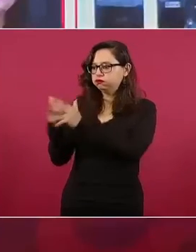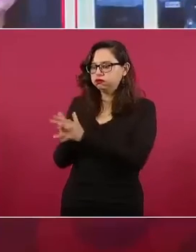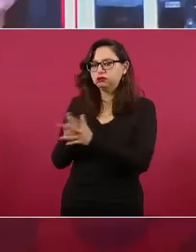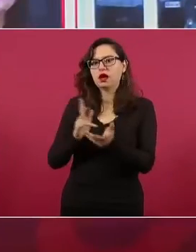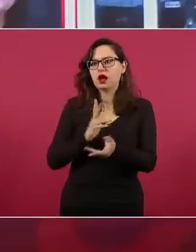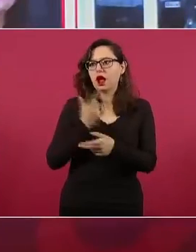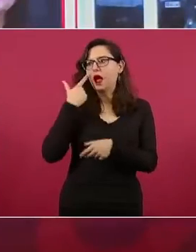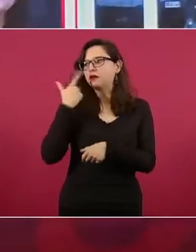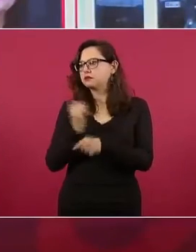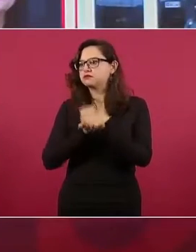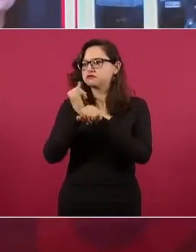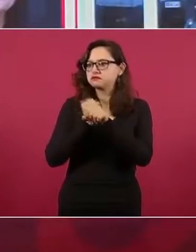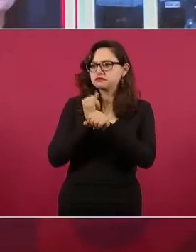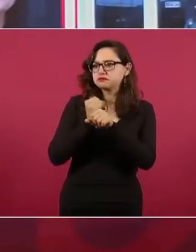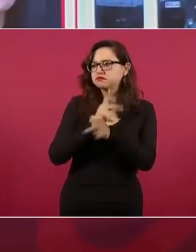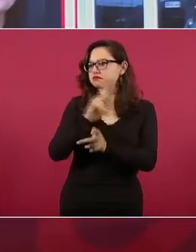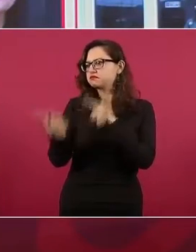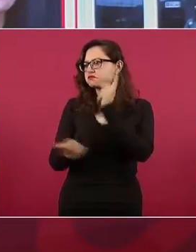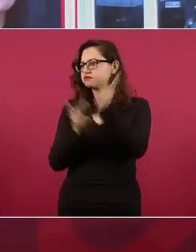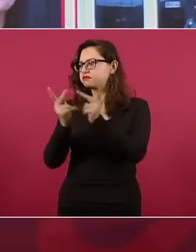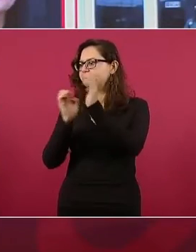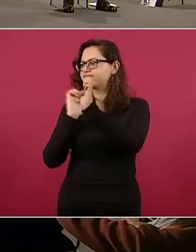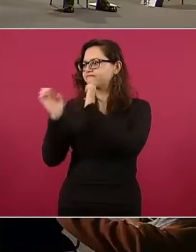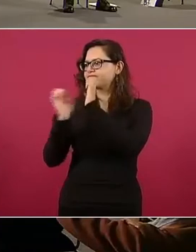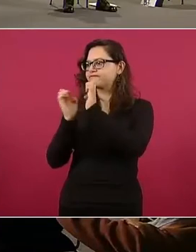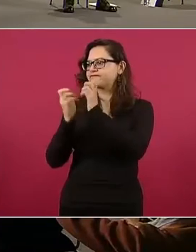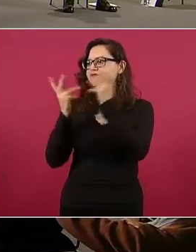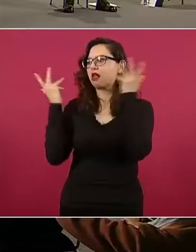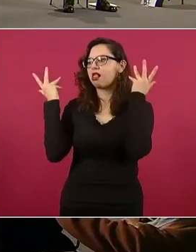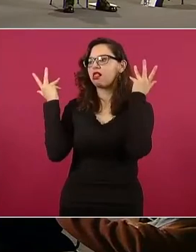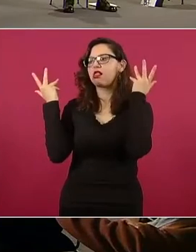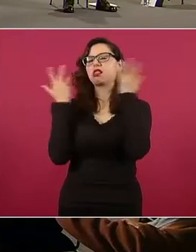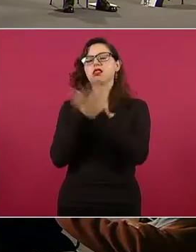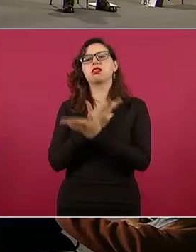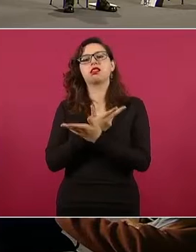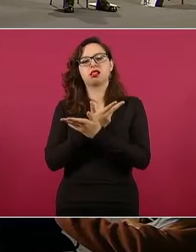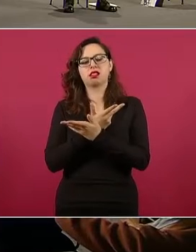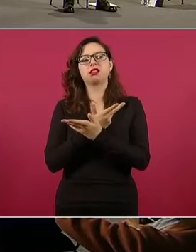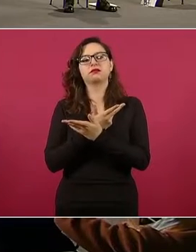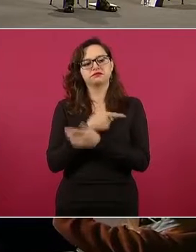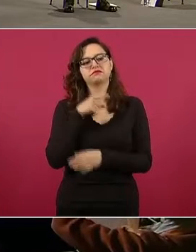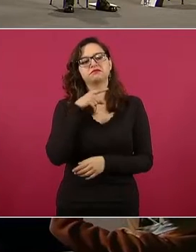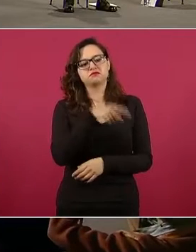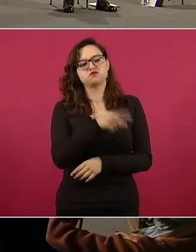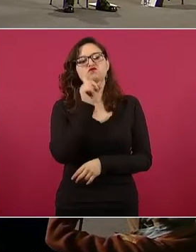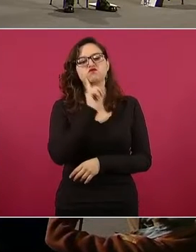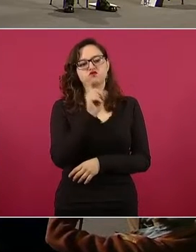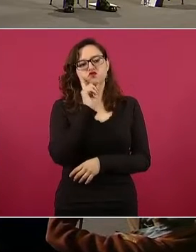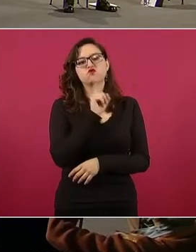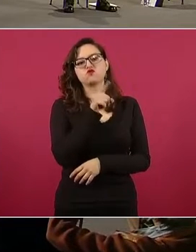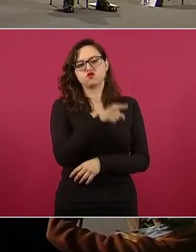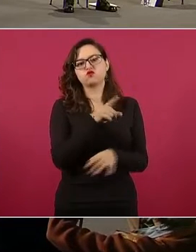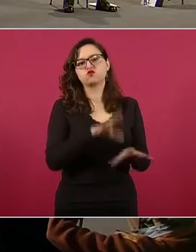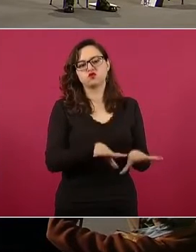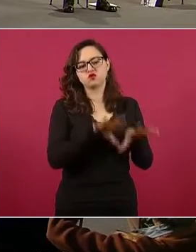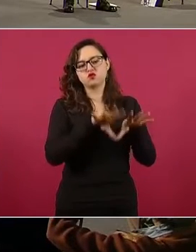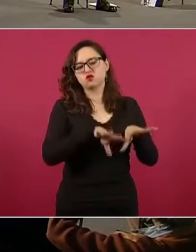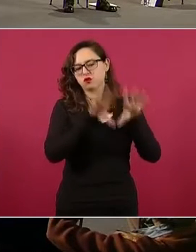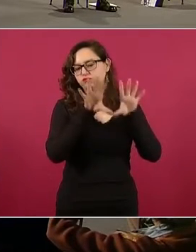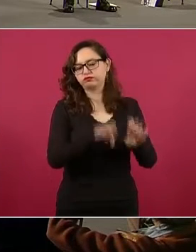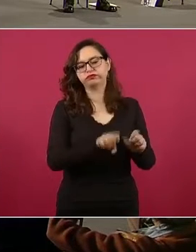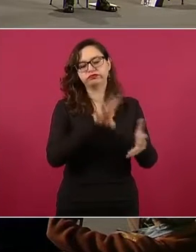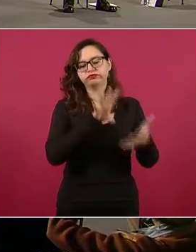actividades técnicas, pudieron llegar a la conclusión de generar la imputación en contra de Yesenia